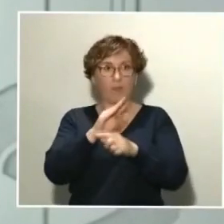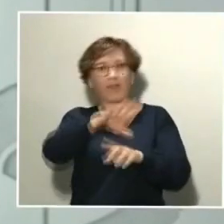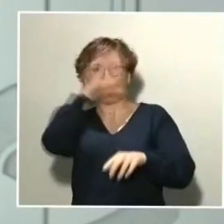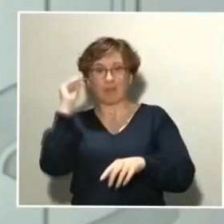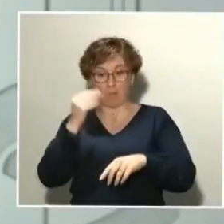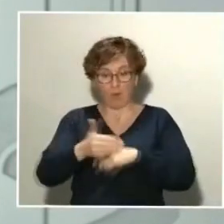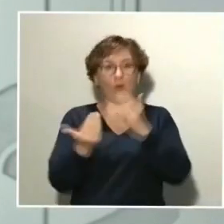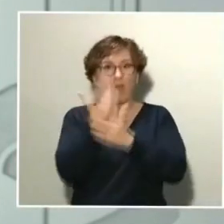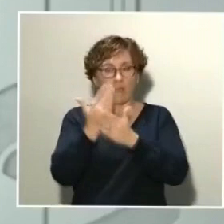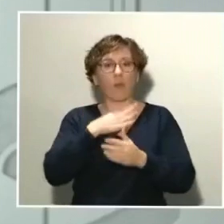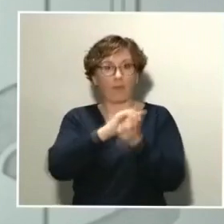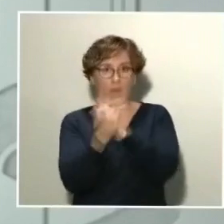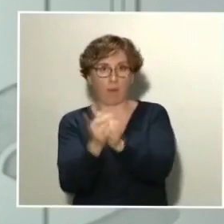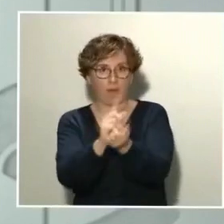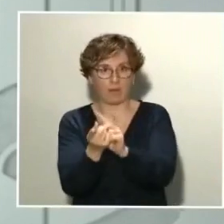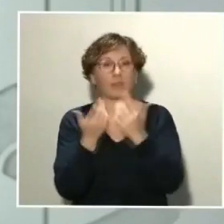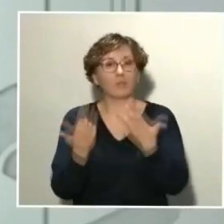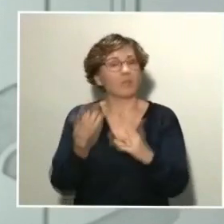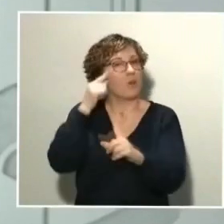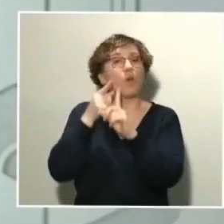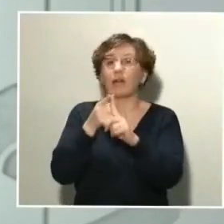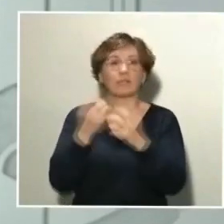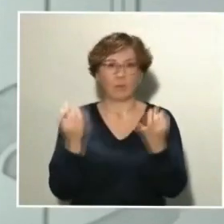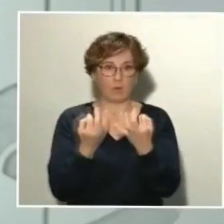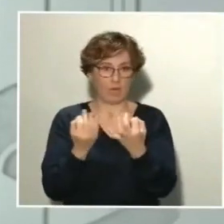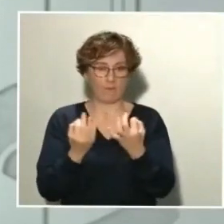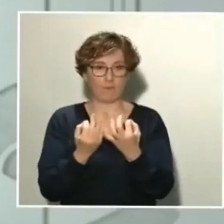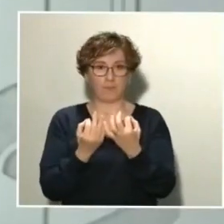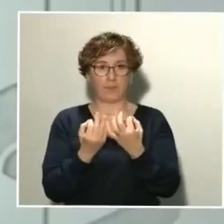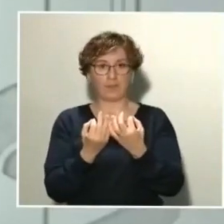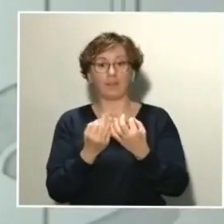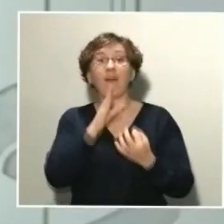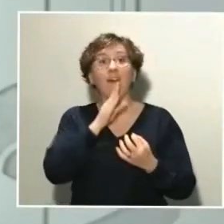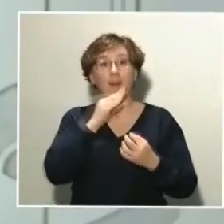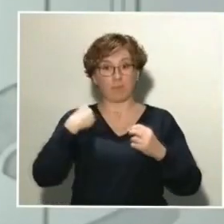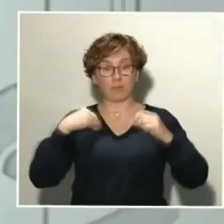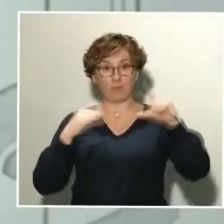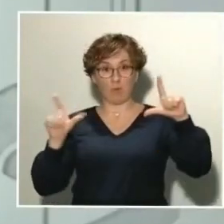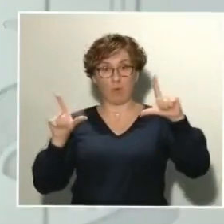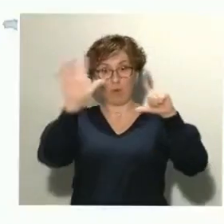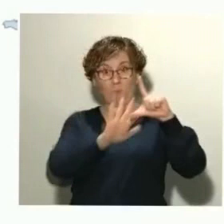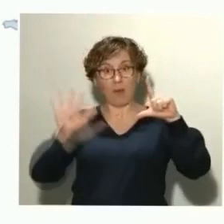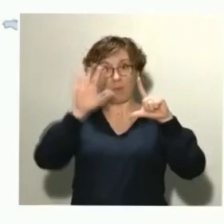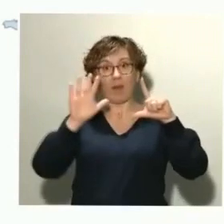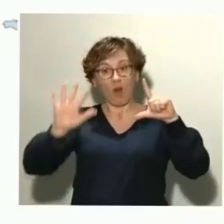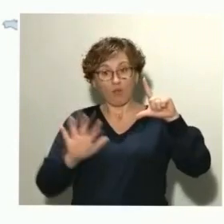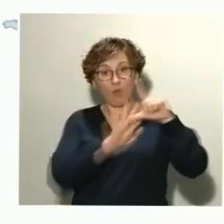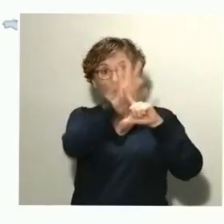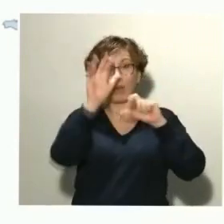Por lo tanto, el objetivo es conseguir que esas zonas claras se mantengan claras y que las oscuras